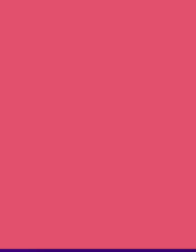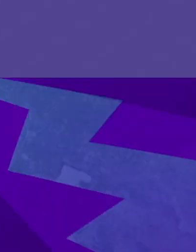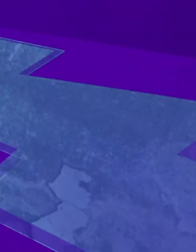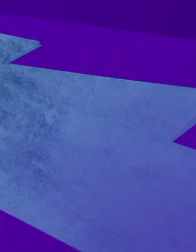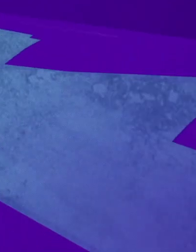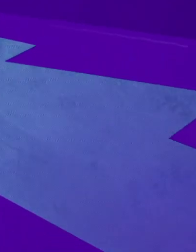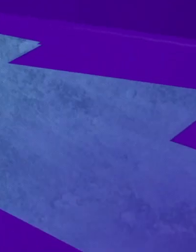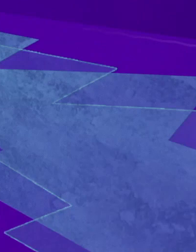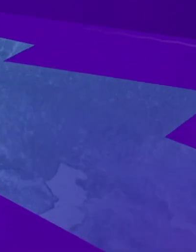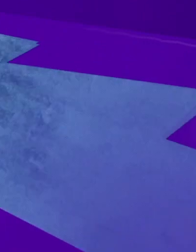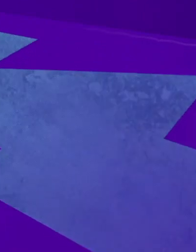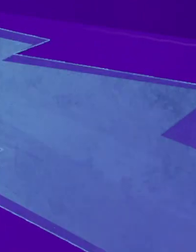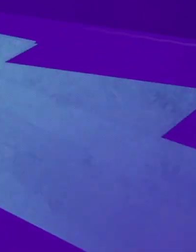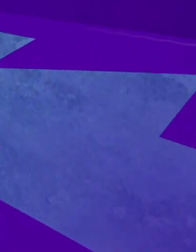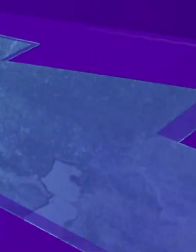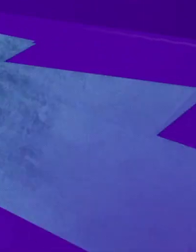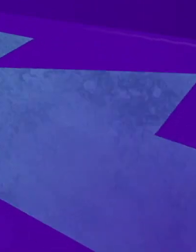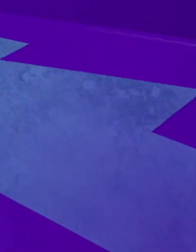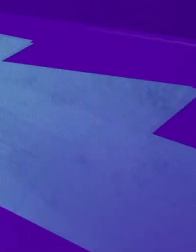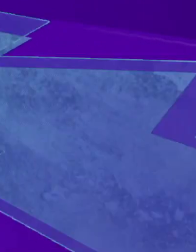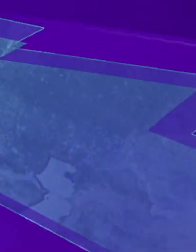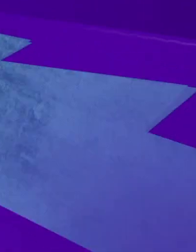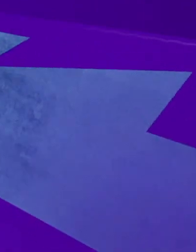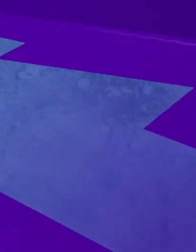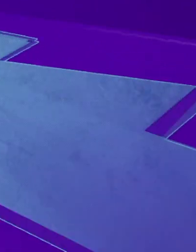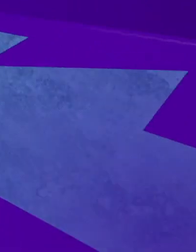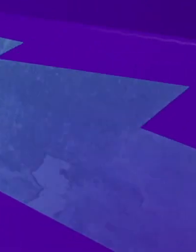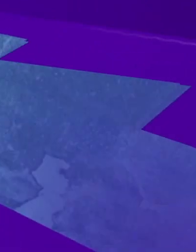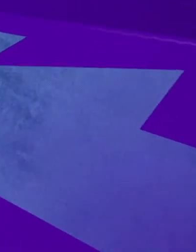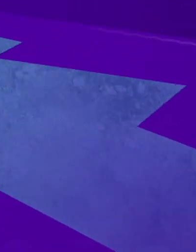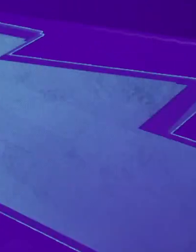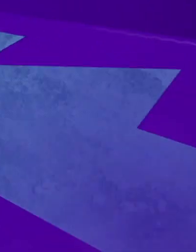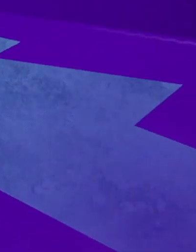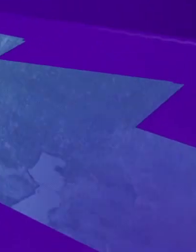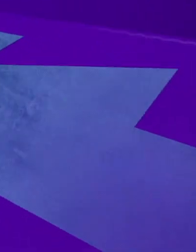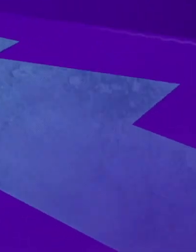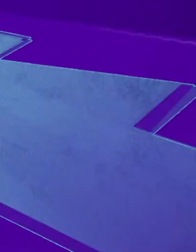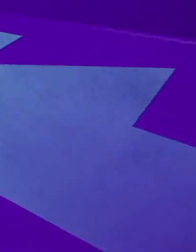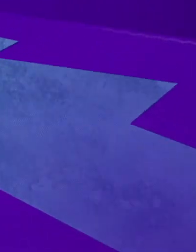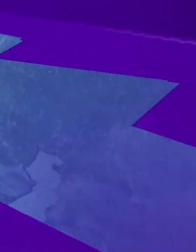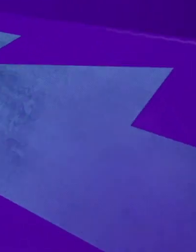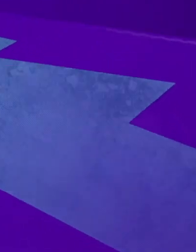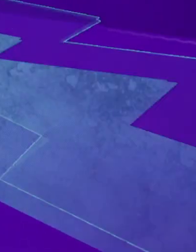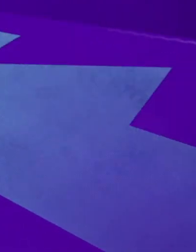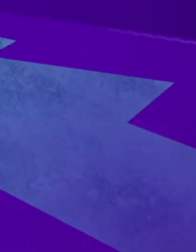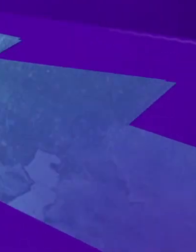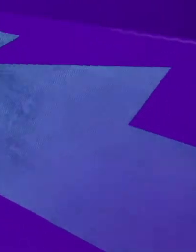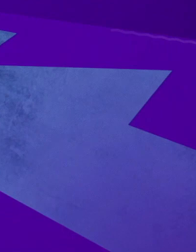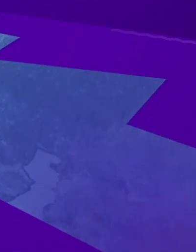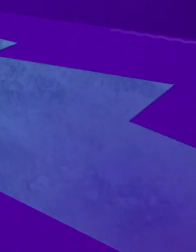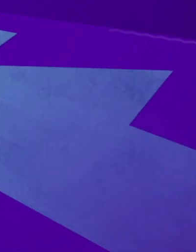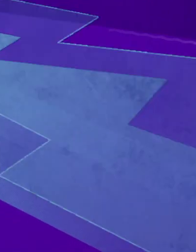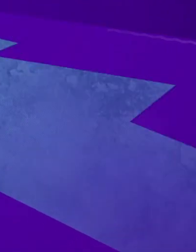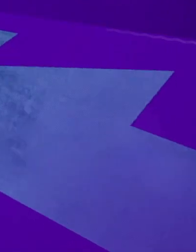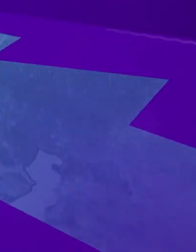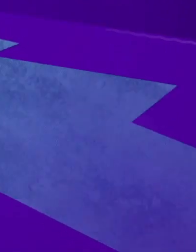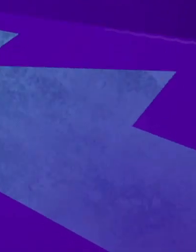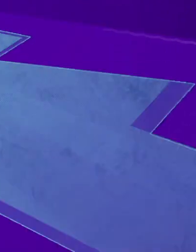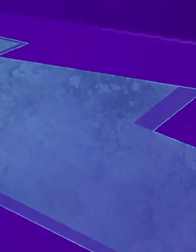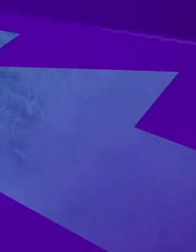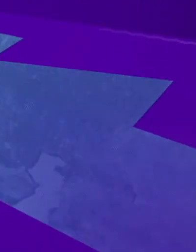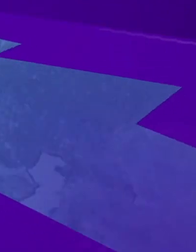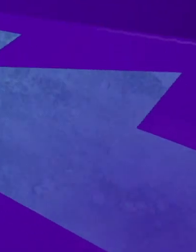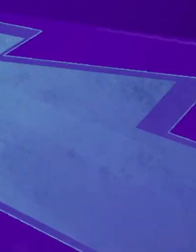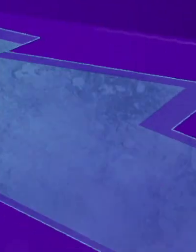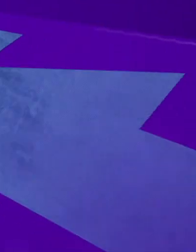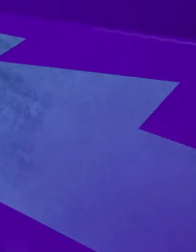esta bebida ingresa a nuestro organismo, el estómago empieza el proceso de digestión, empieza a generar ácidos